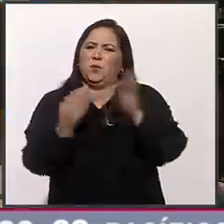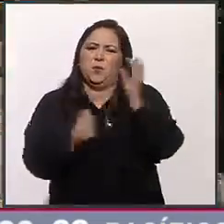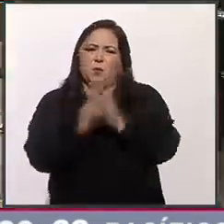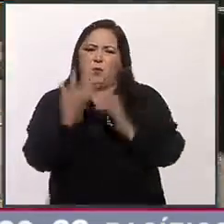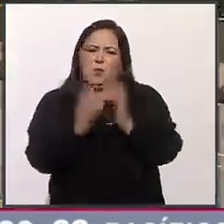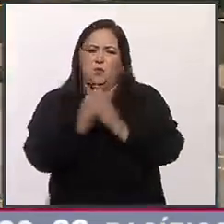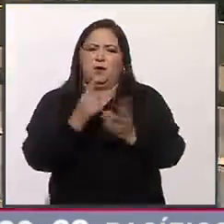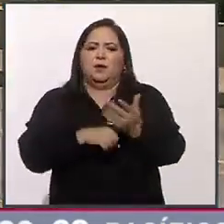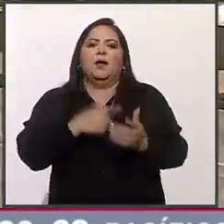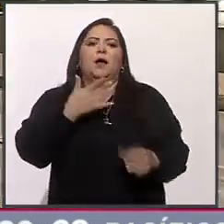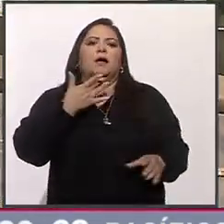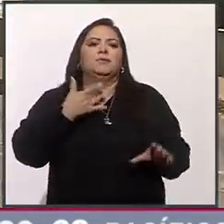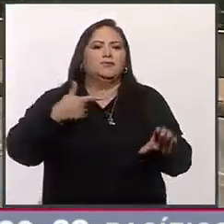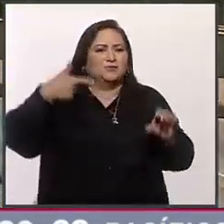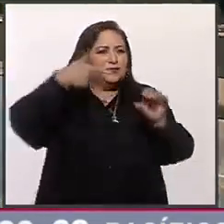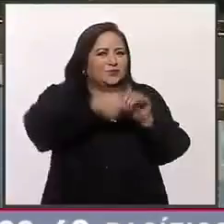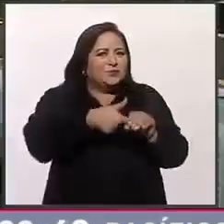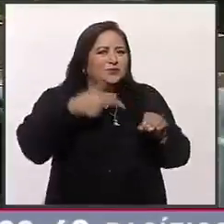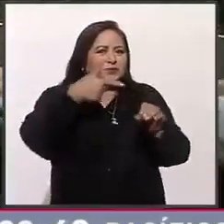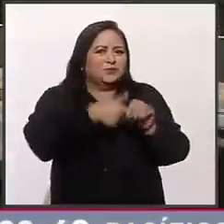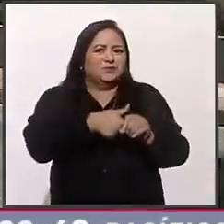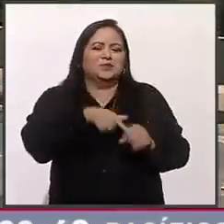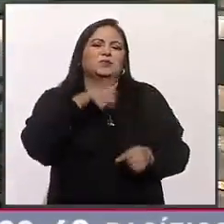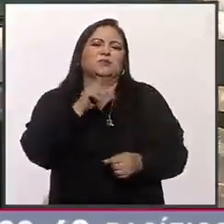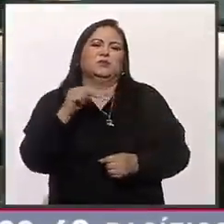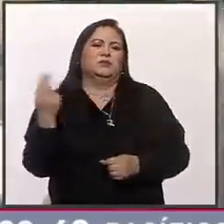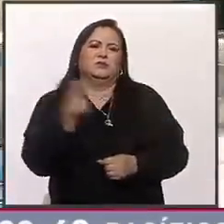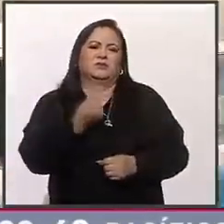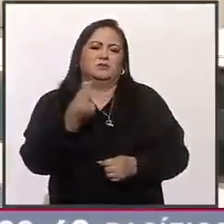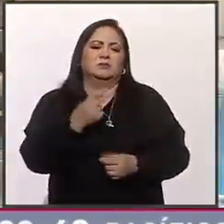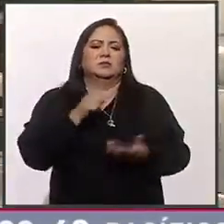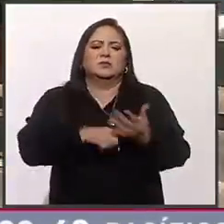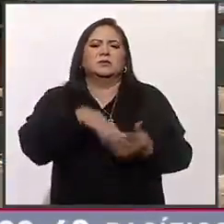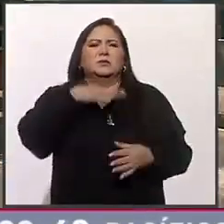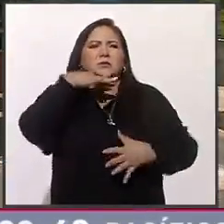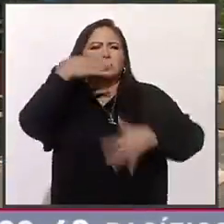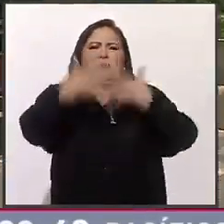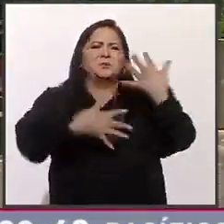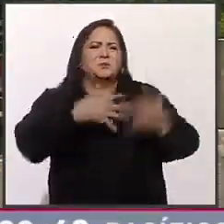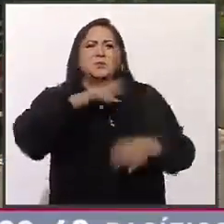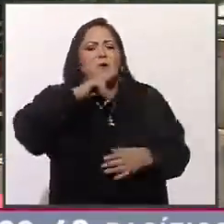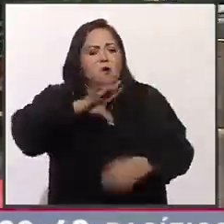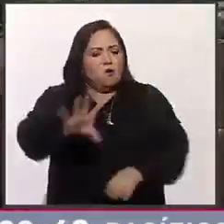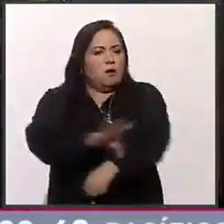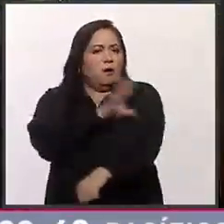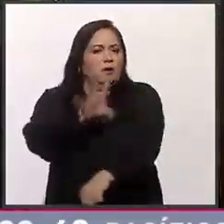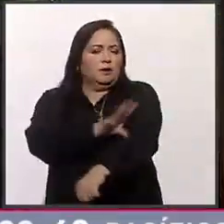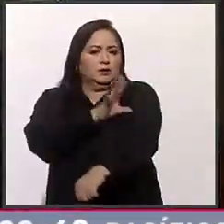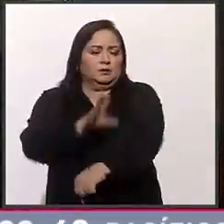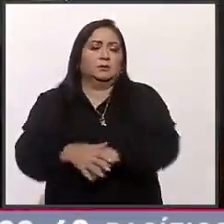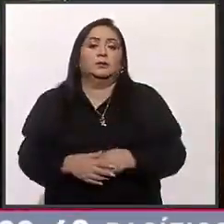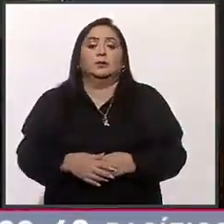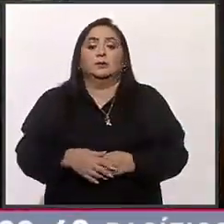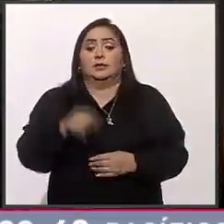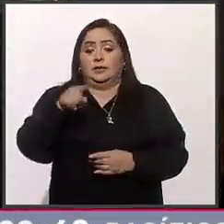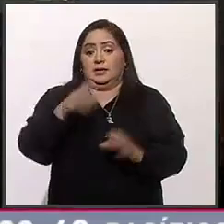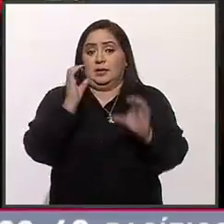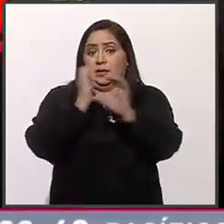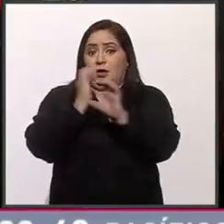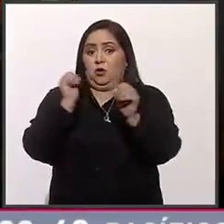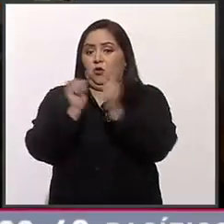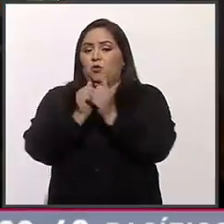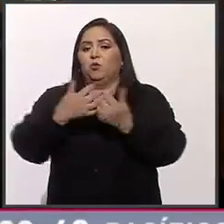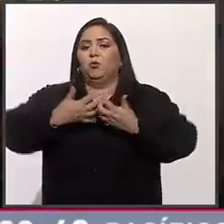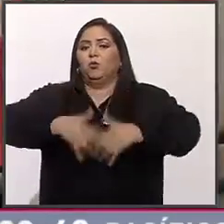diésel que usan combustible y son contaminantes por unidades eléctricas. Las unidades con